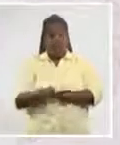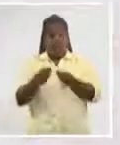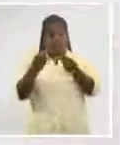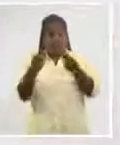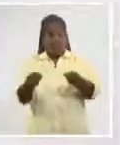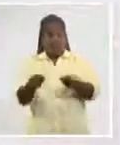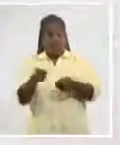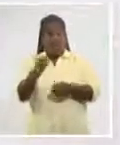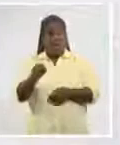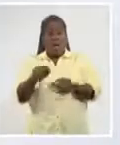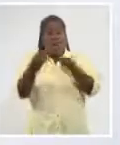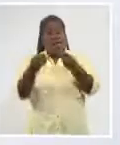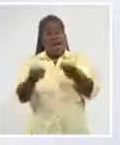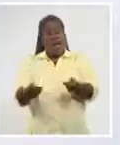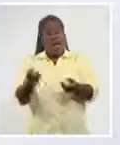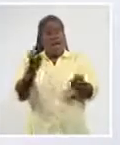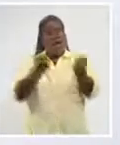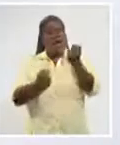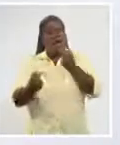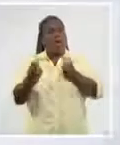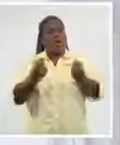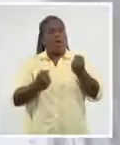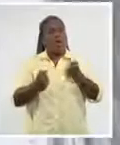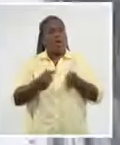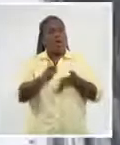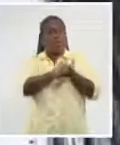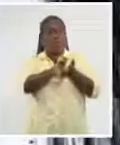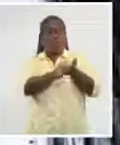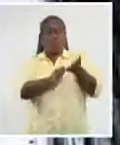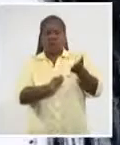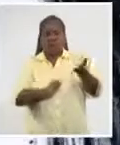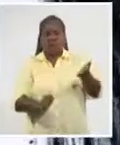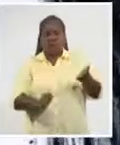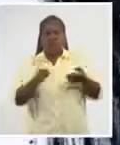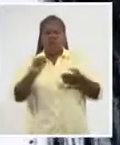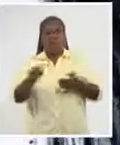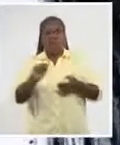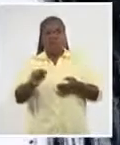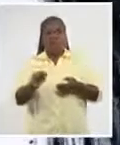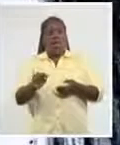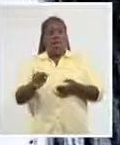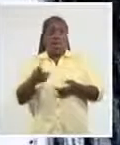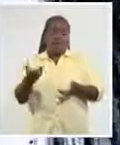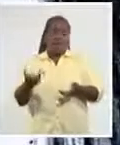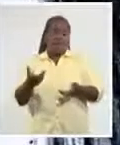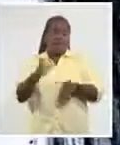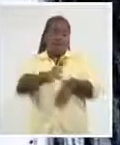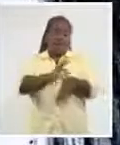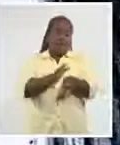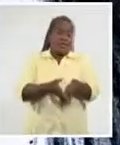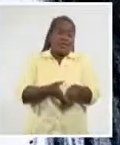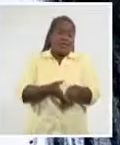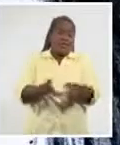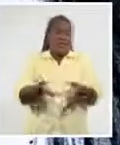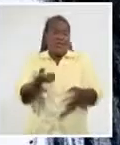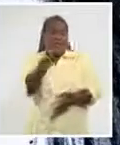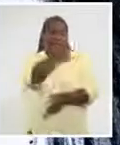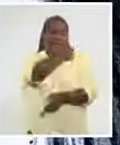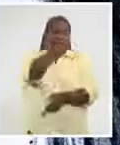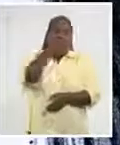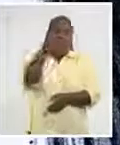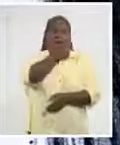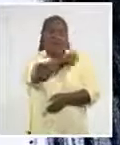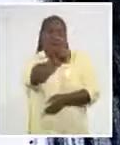donde regalará algunas composiciones escritas durante el confinamiento debido a la pandemia de COVID-19. Durante el